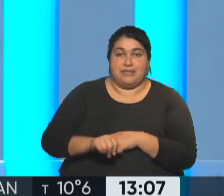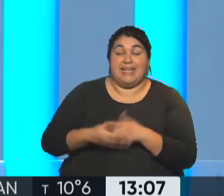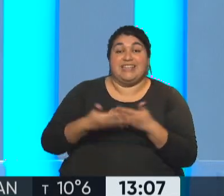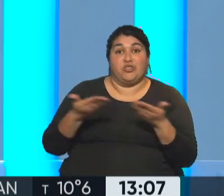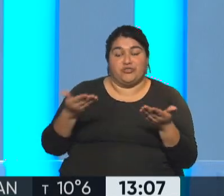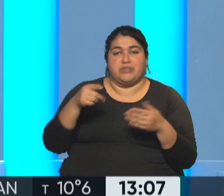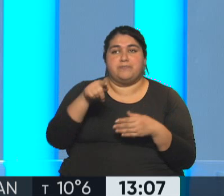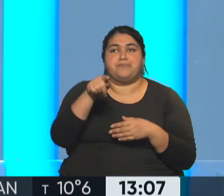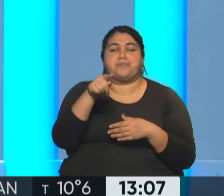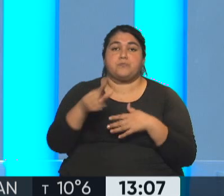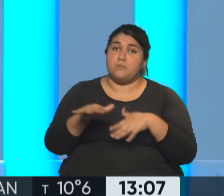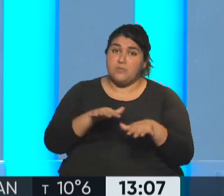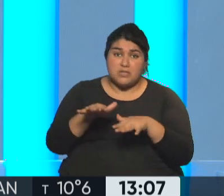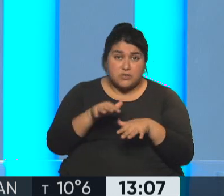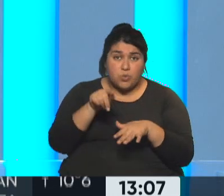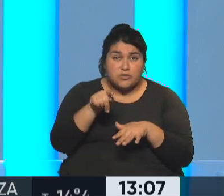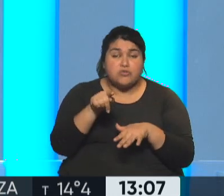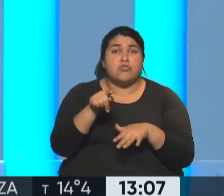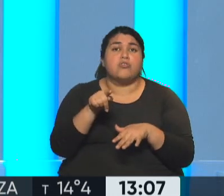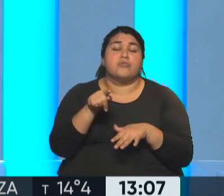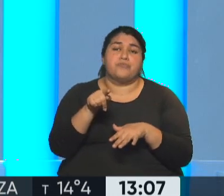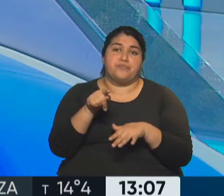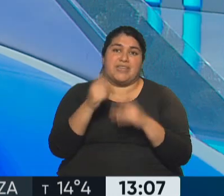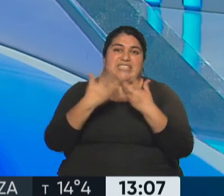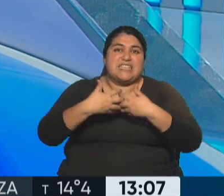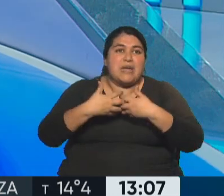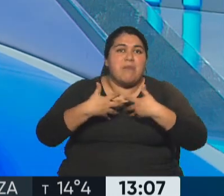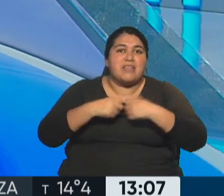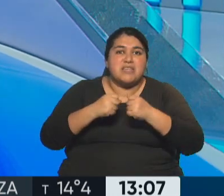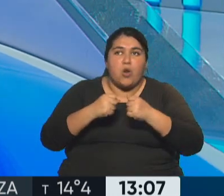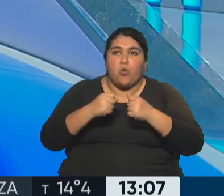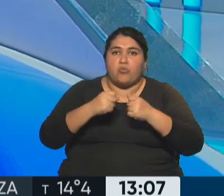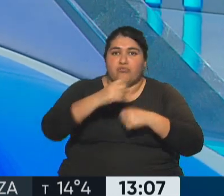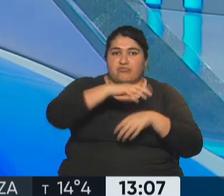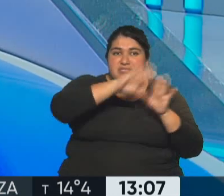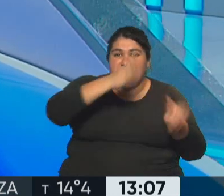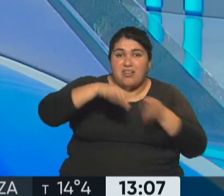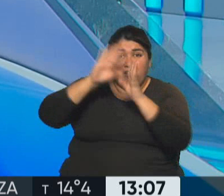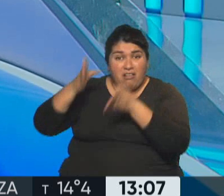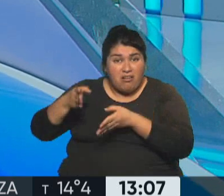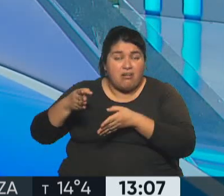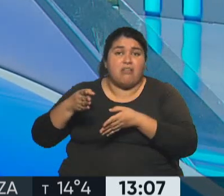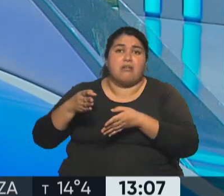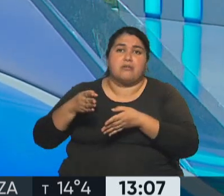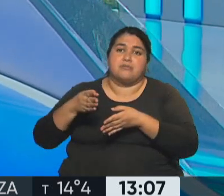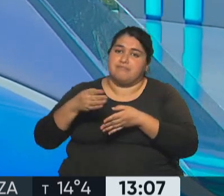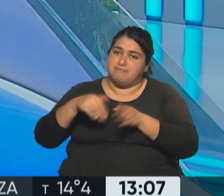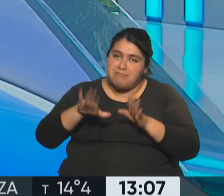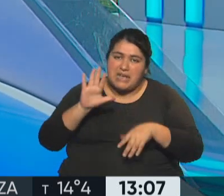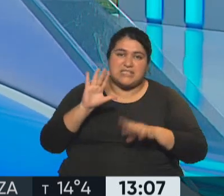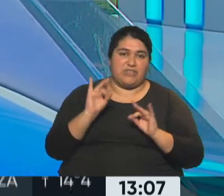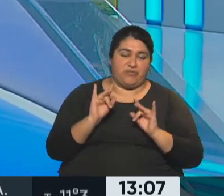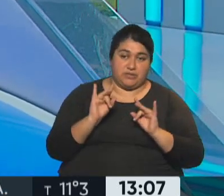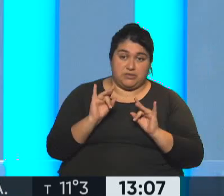la situación de los sistemas de salud en todo el país ha complejizado que muchas personas no